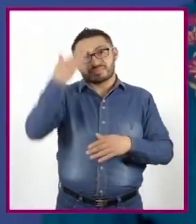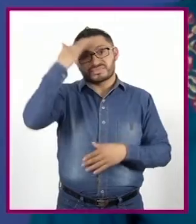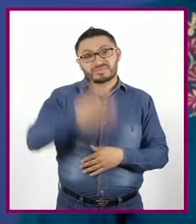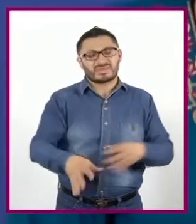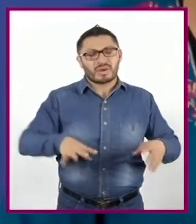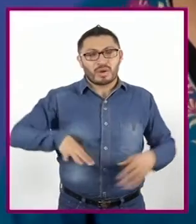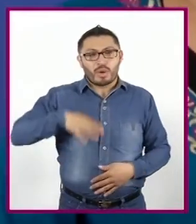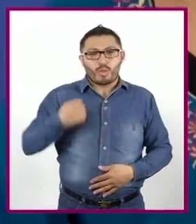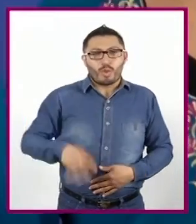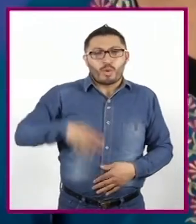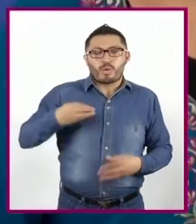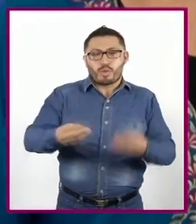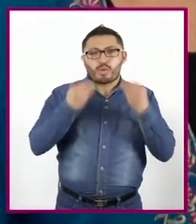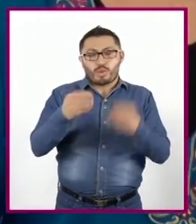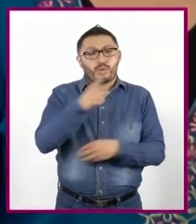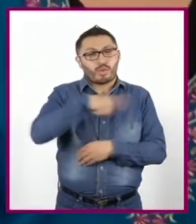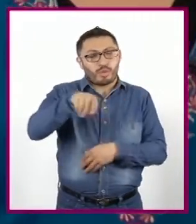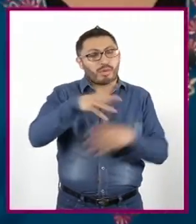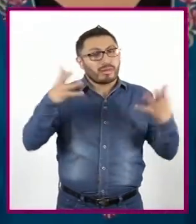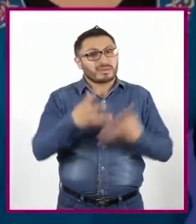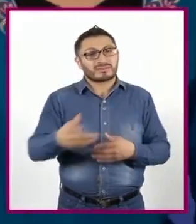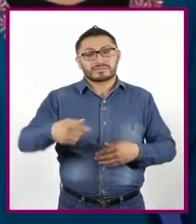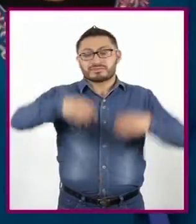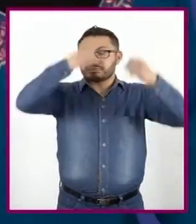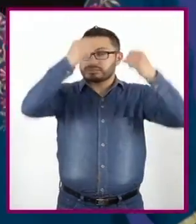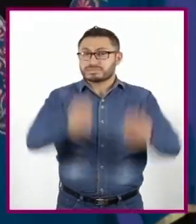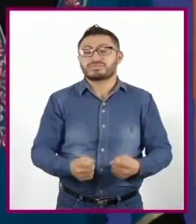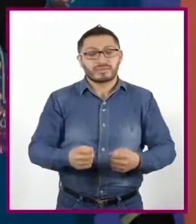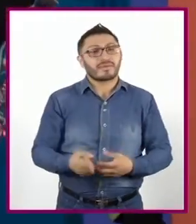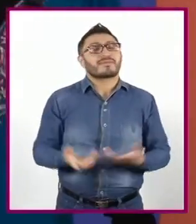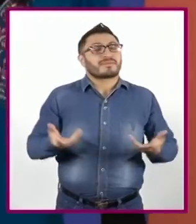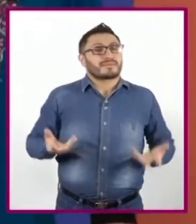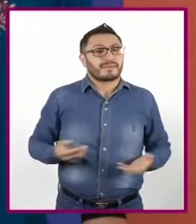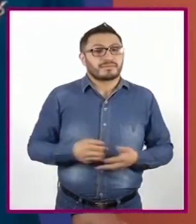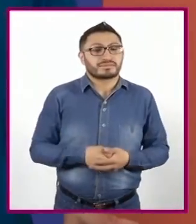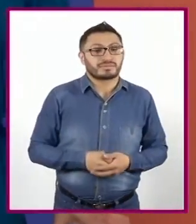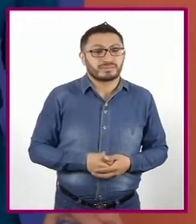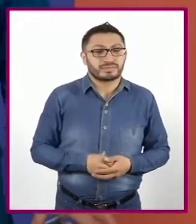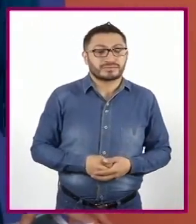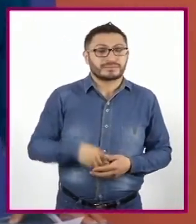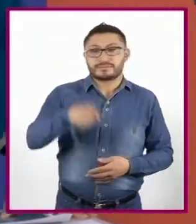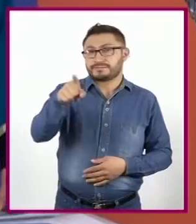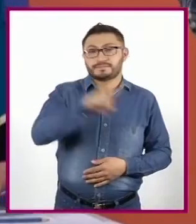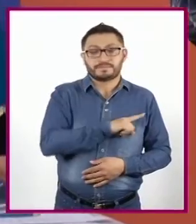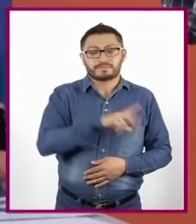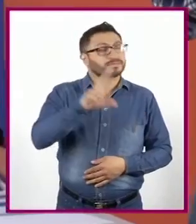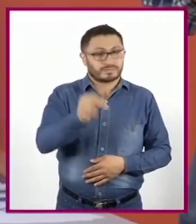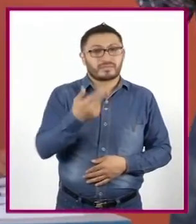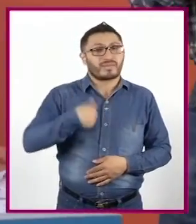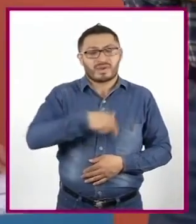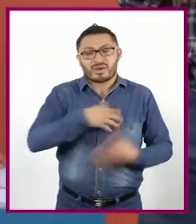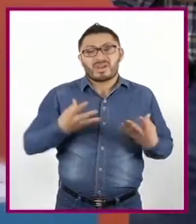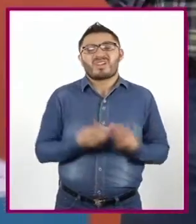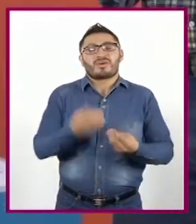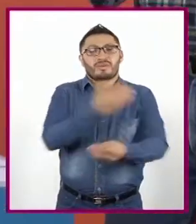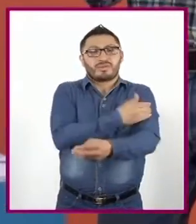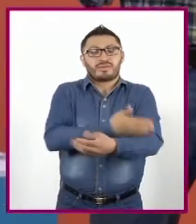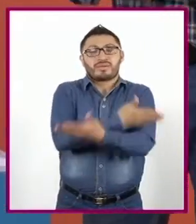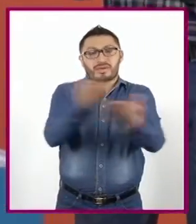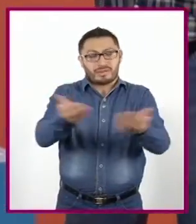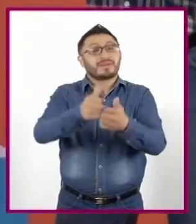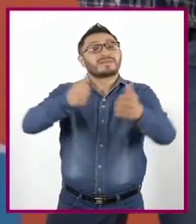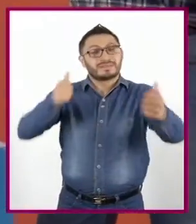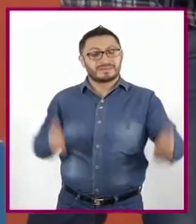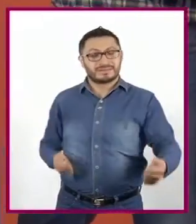el gran esfuerzo Que están llevando a cabo Y les aseguramos Que no están solos Los acompañamos Desde esta distancia Y